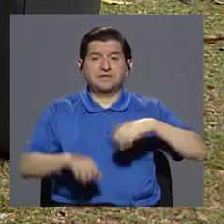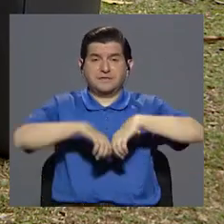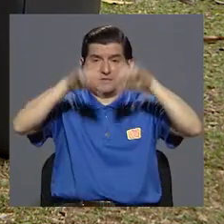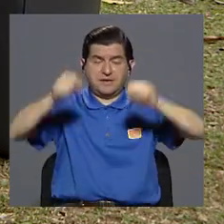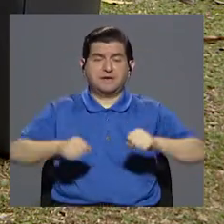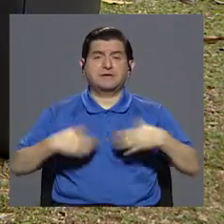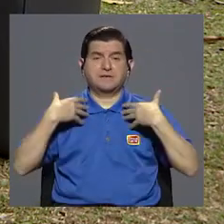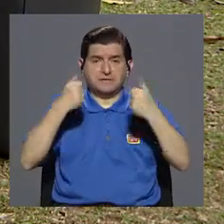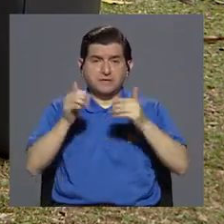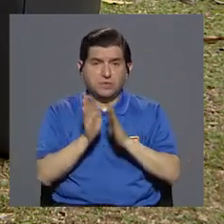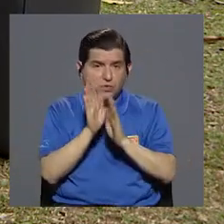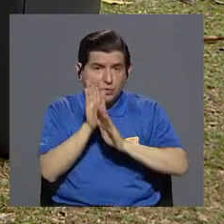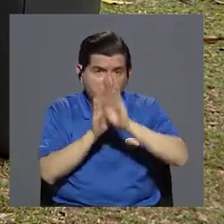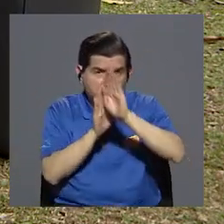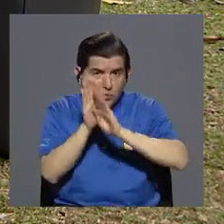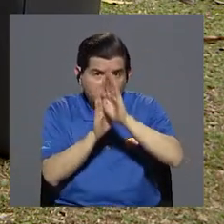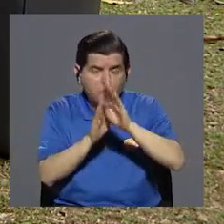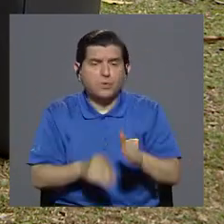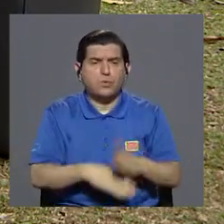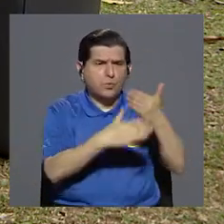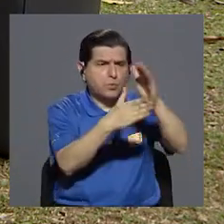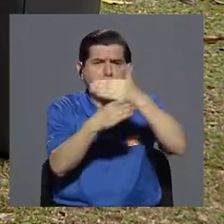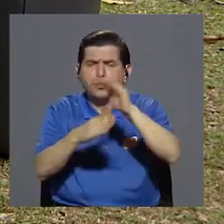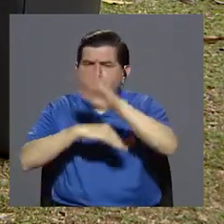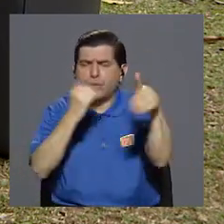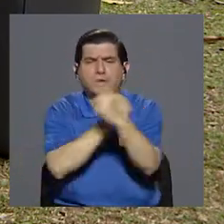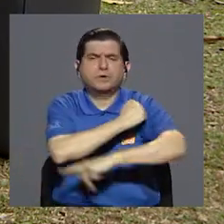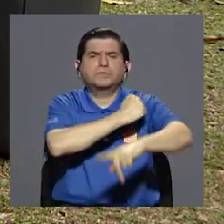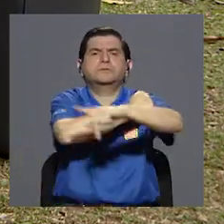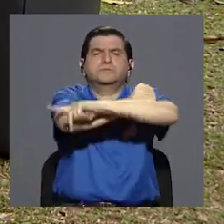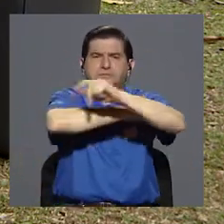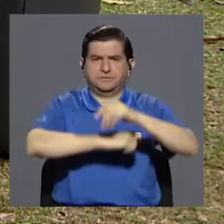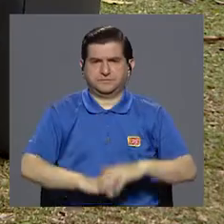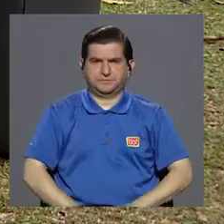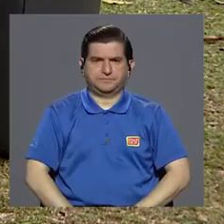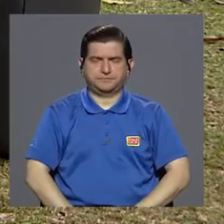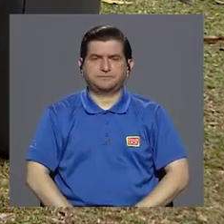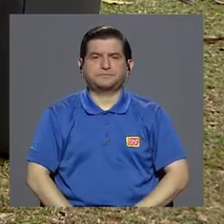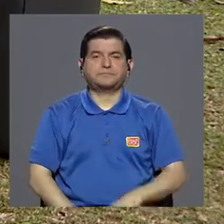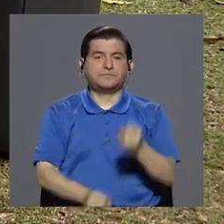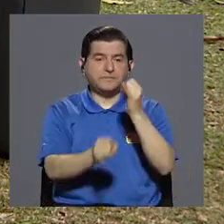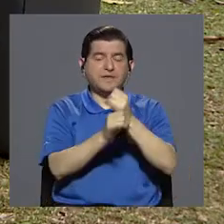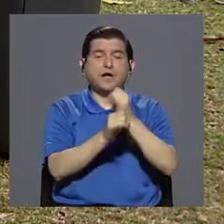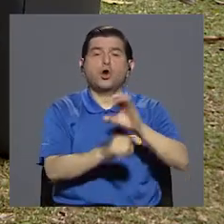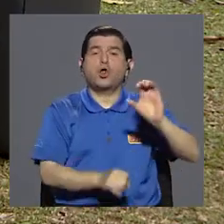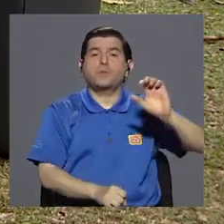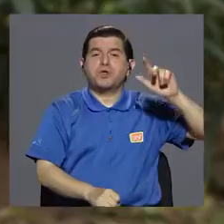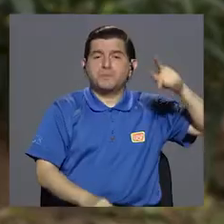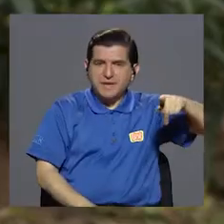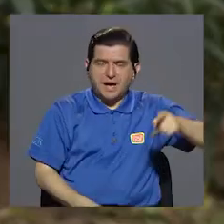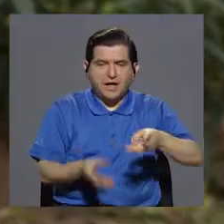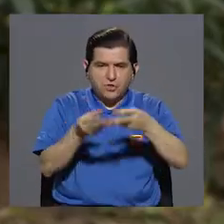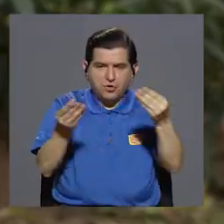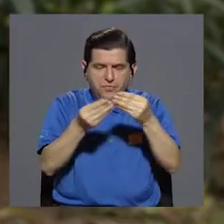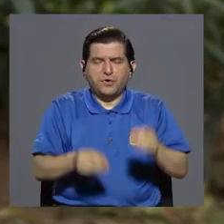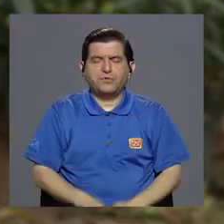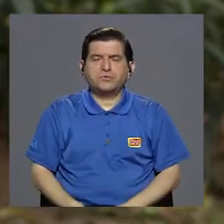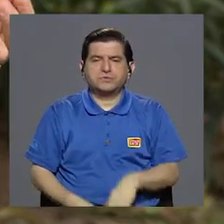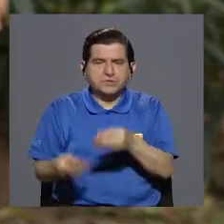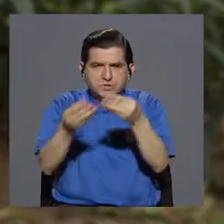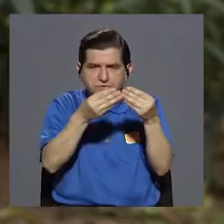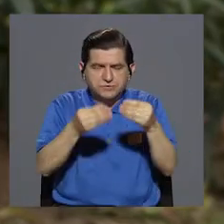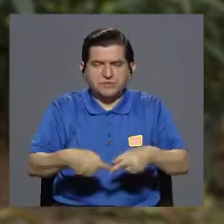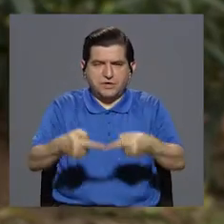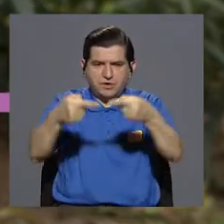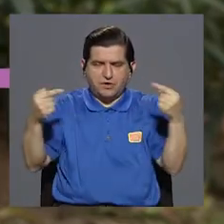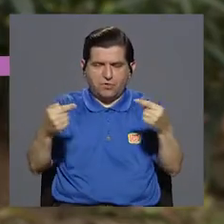salud muy desarrollado, muy distribuido en todo el territorio nacional. Y el Instituto Clodomiro Picado produce suero antiofísico